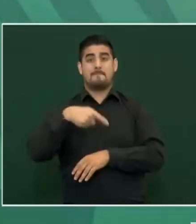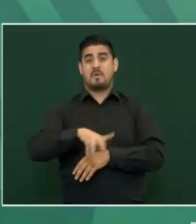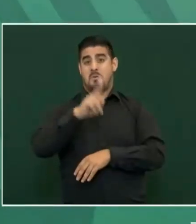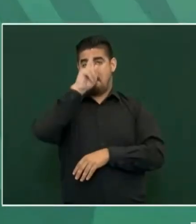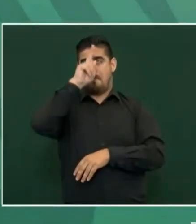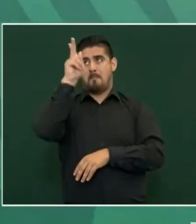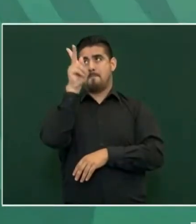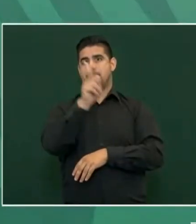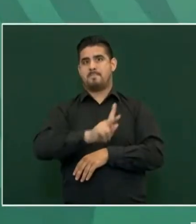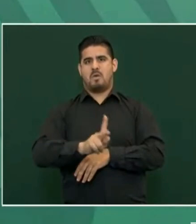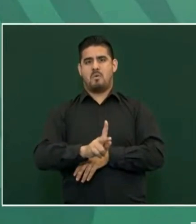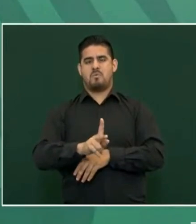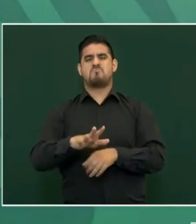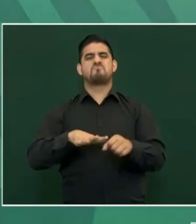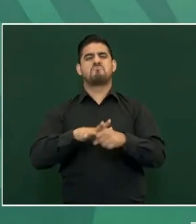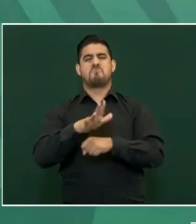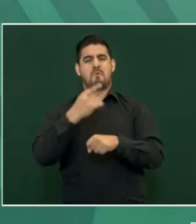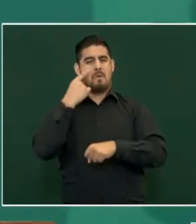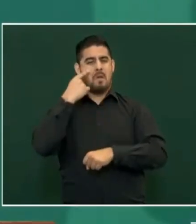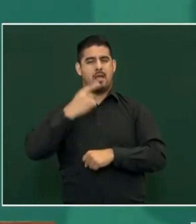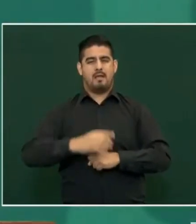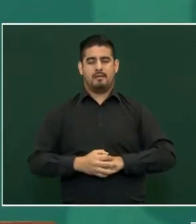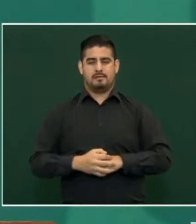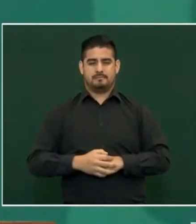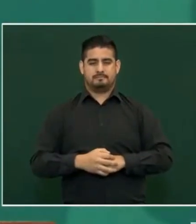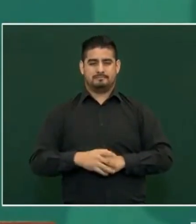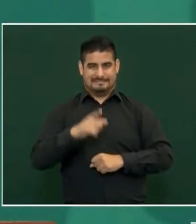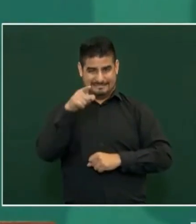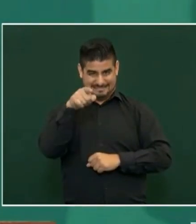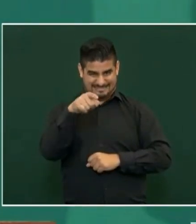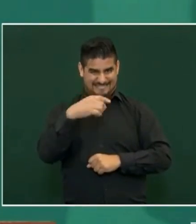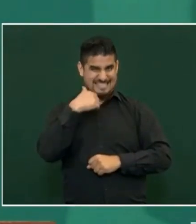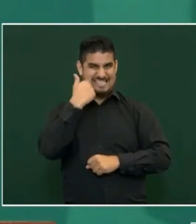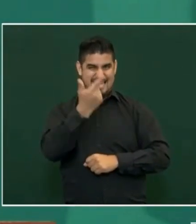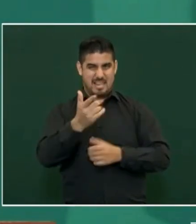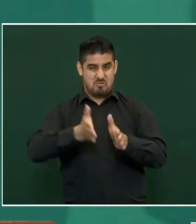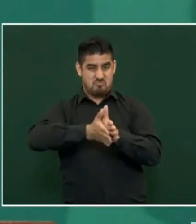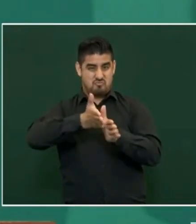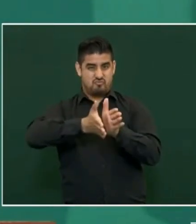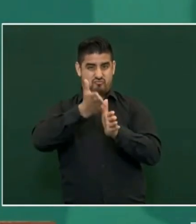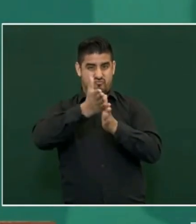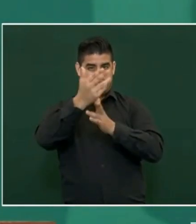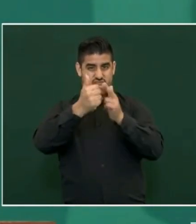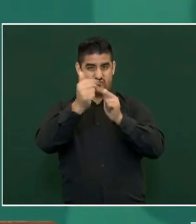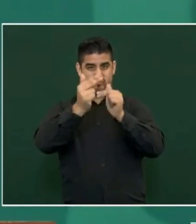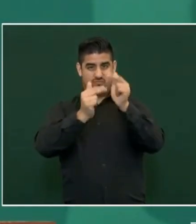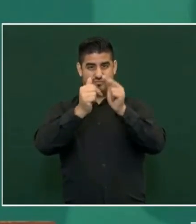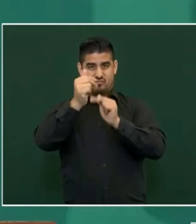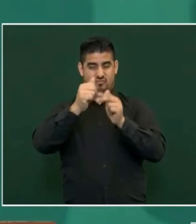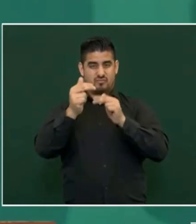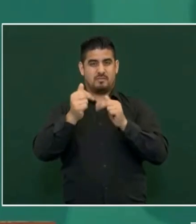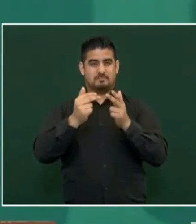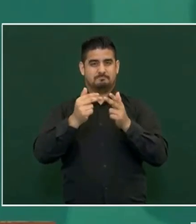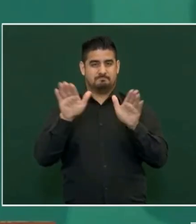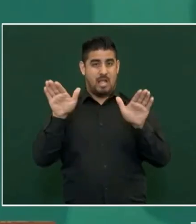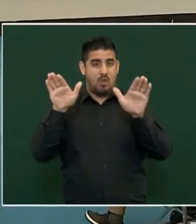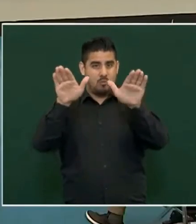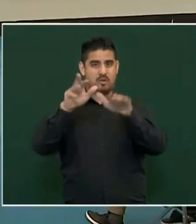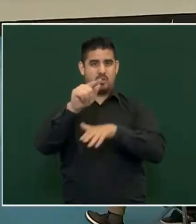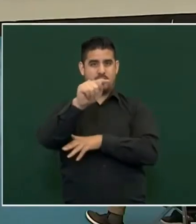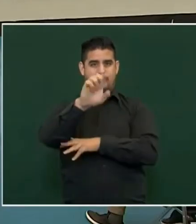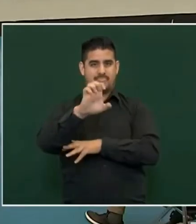es de que donde querían construir el aeropuerto de Texcoco